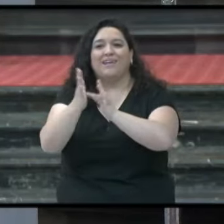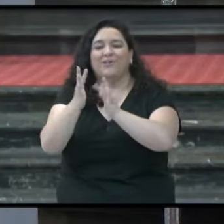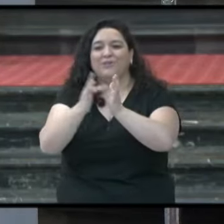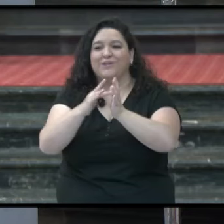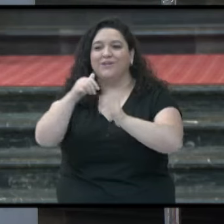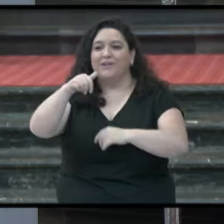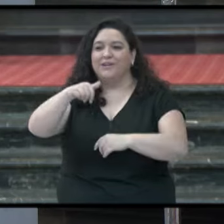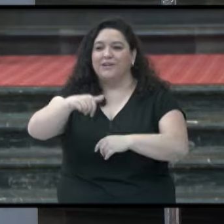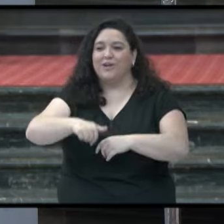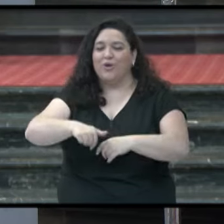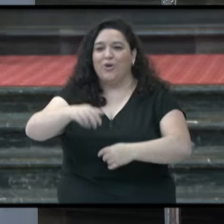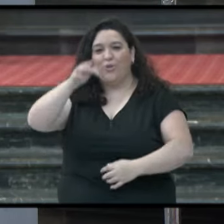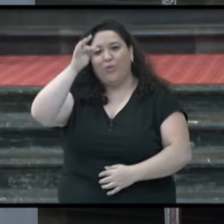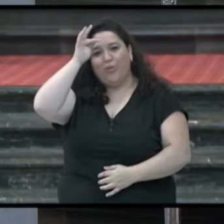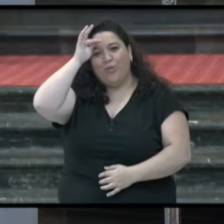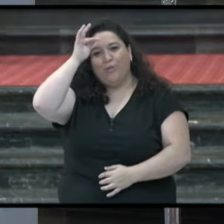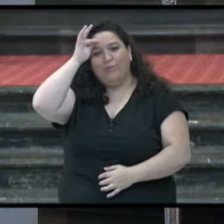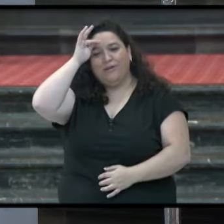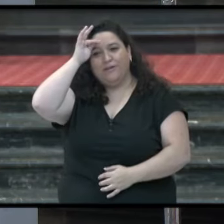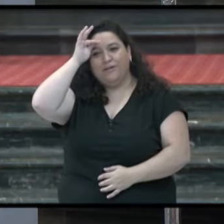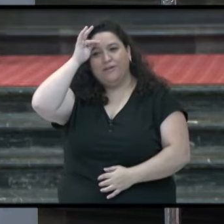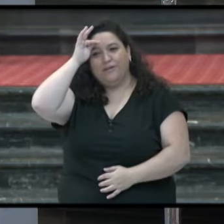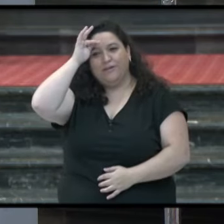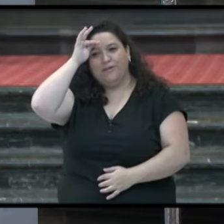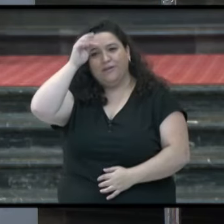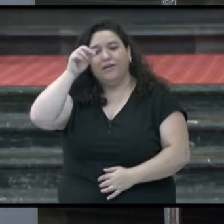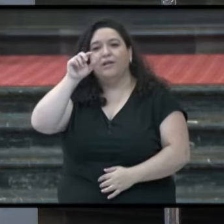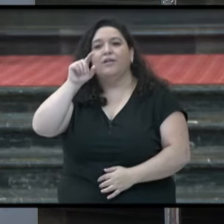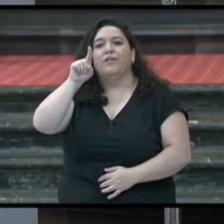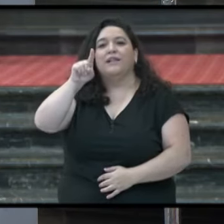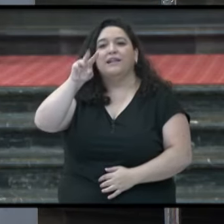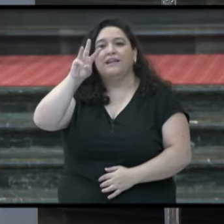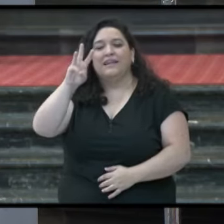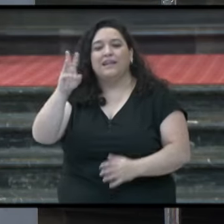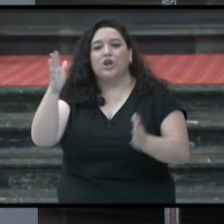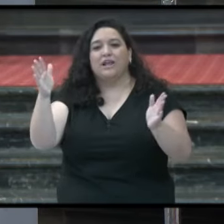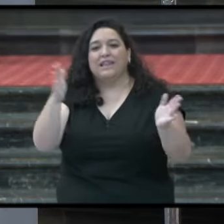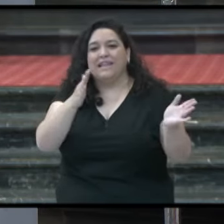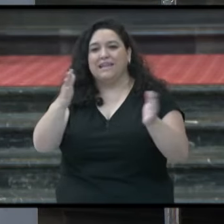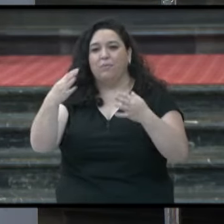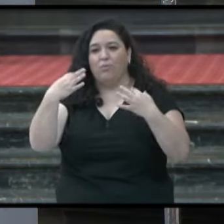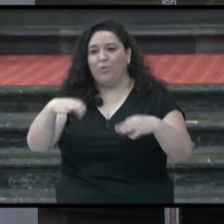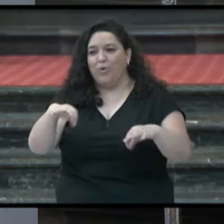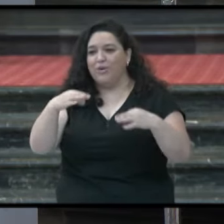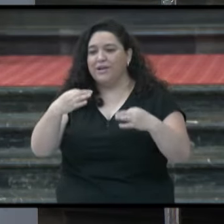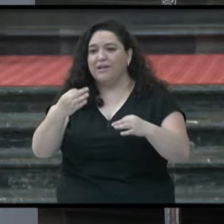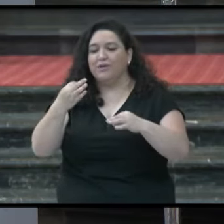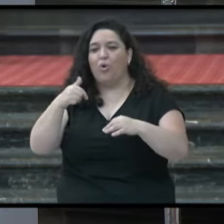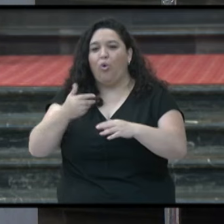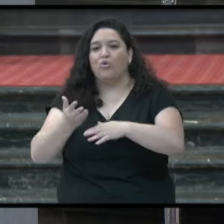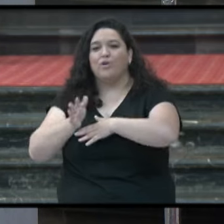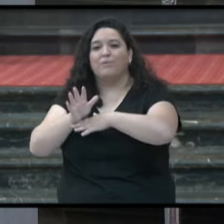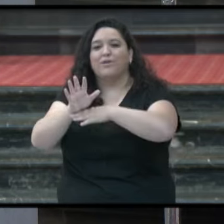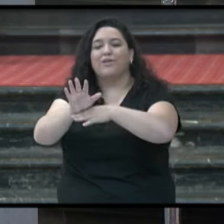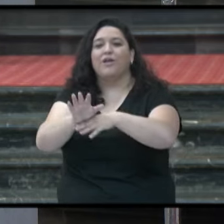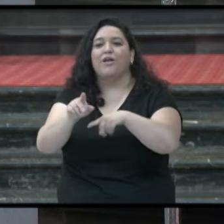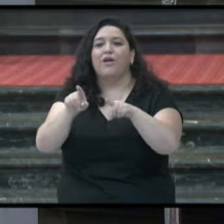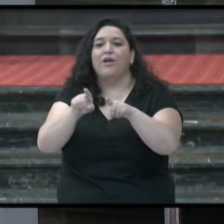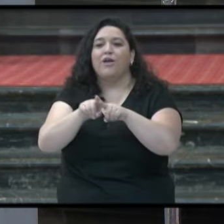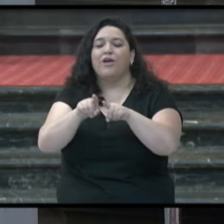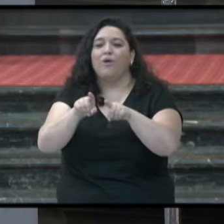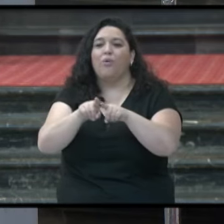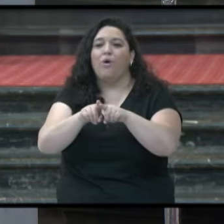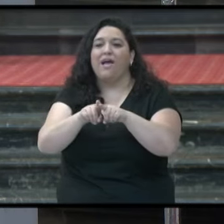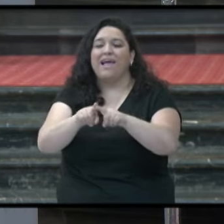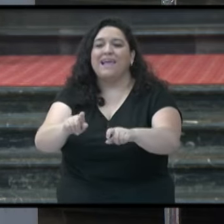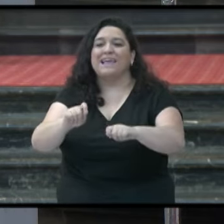en este domingo decimotercero del tiempo ordinario, se nos presenta como el